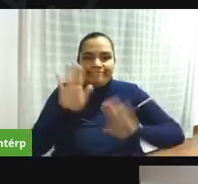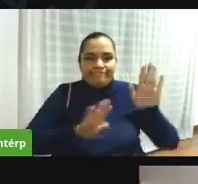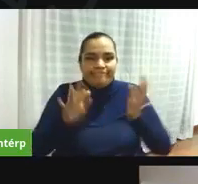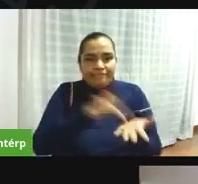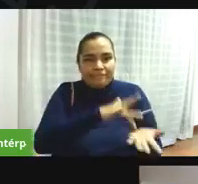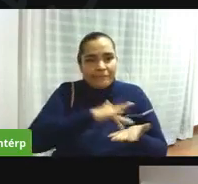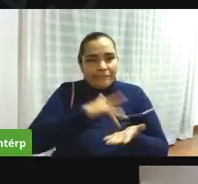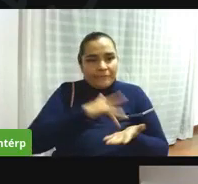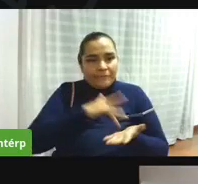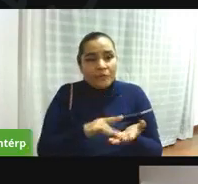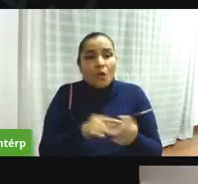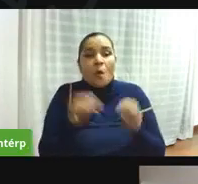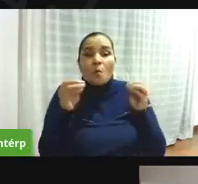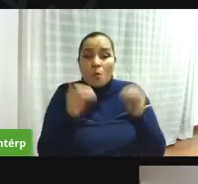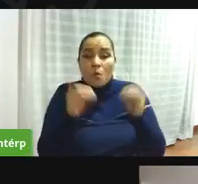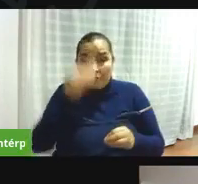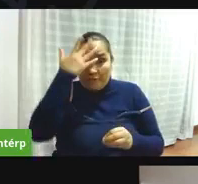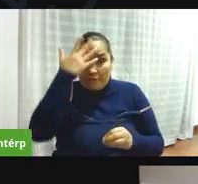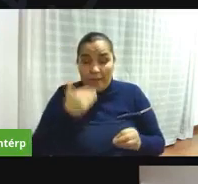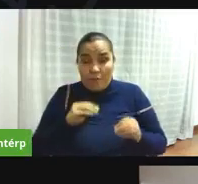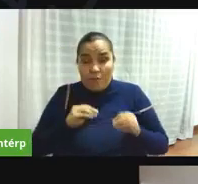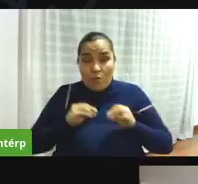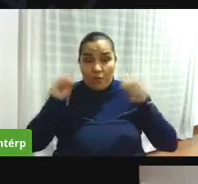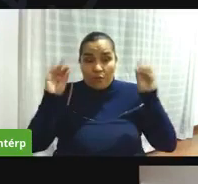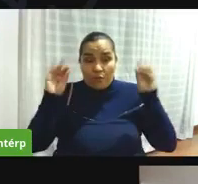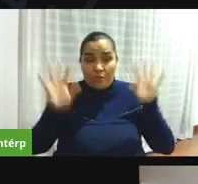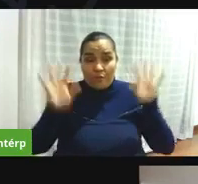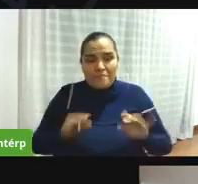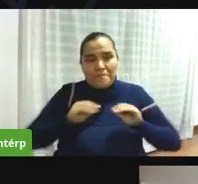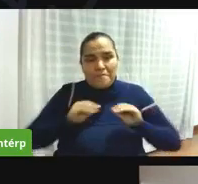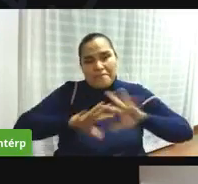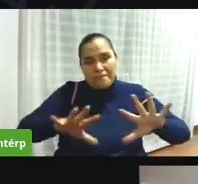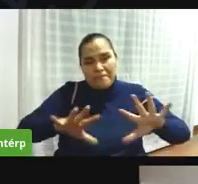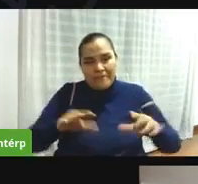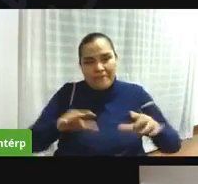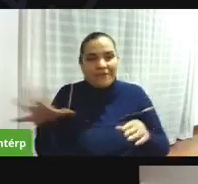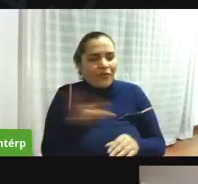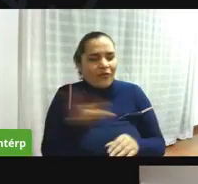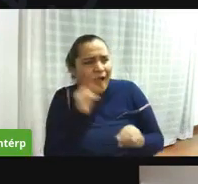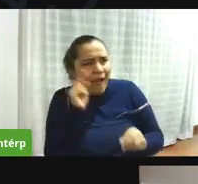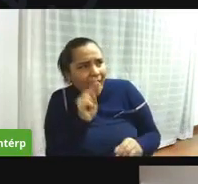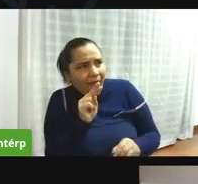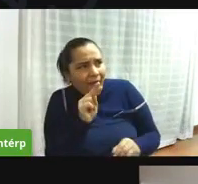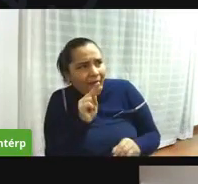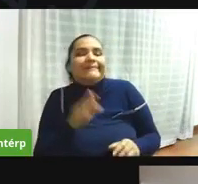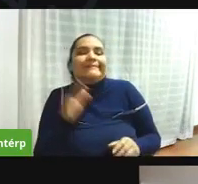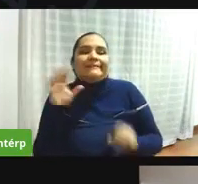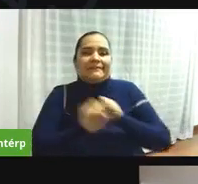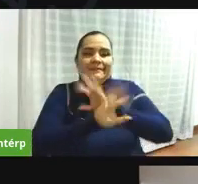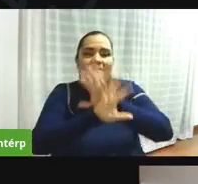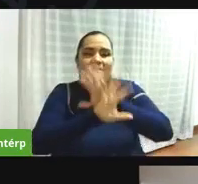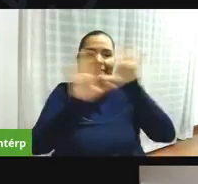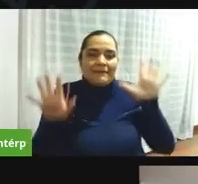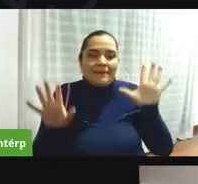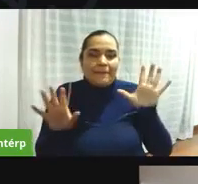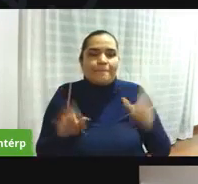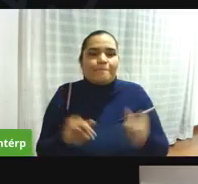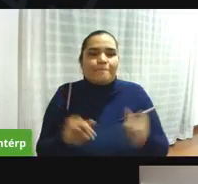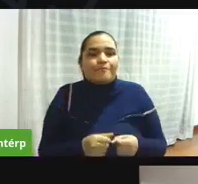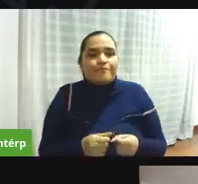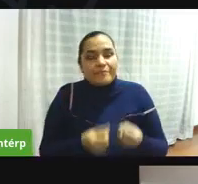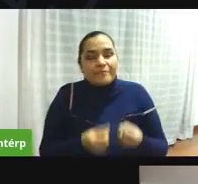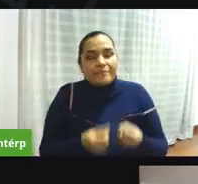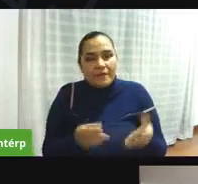este video con los que no lo vieron con los dignatarios y en un proceso en enero de capacitación también con la moe también vamos a hacer